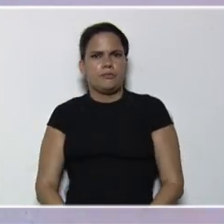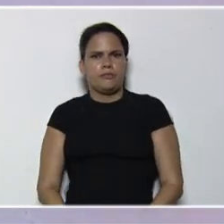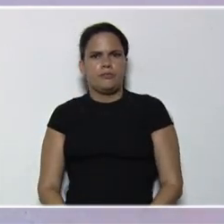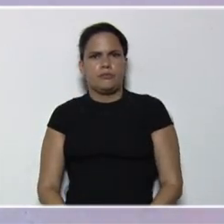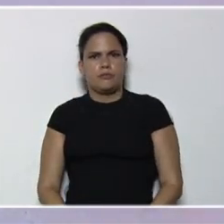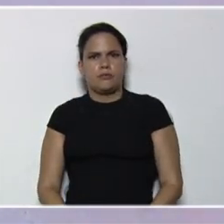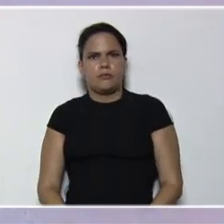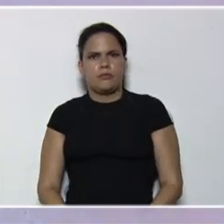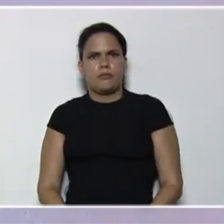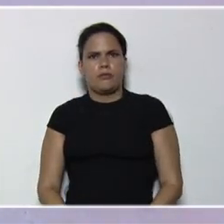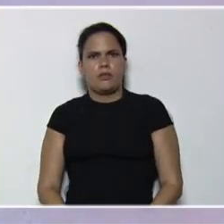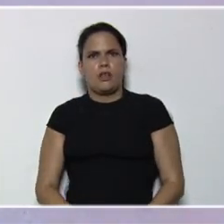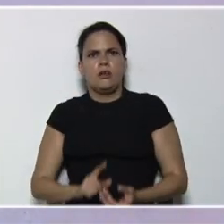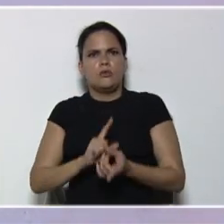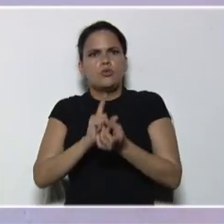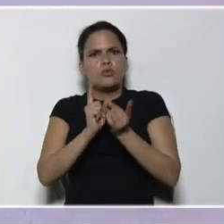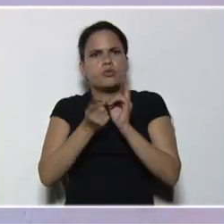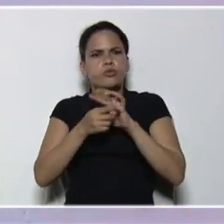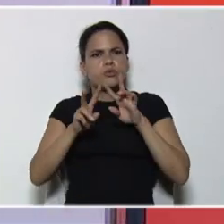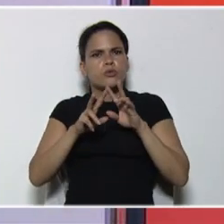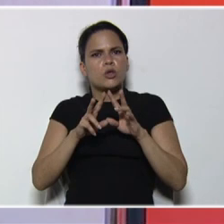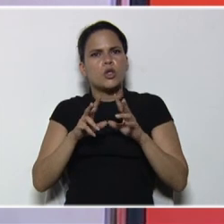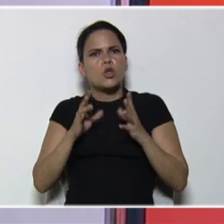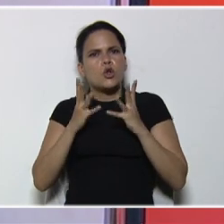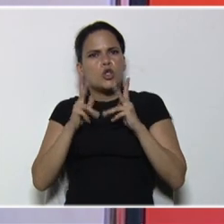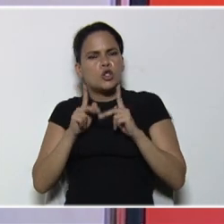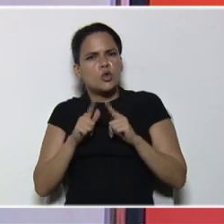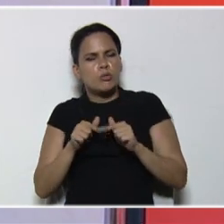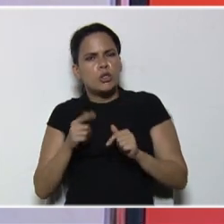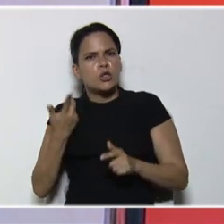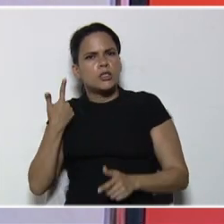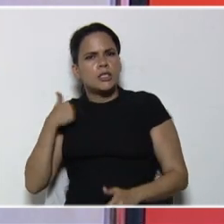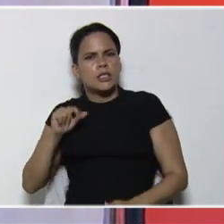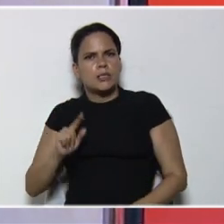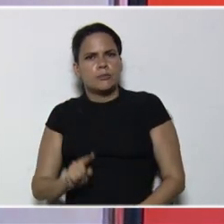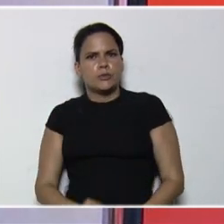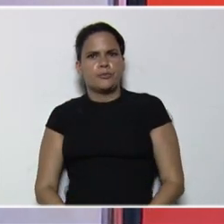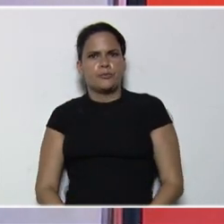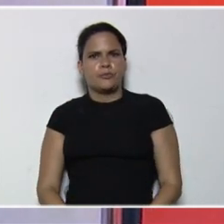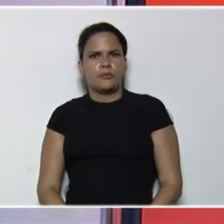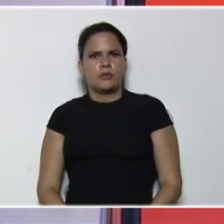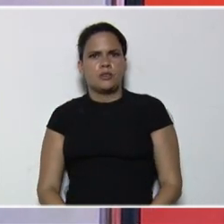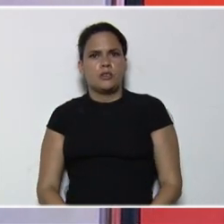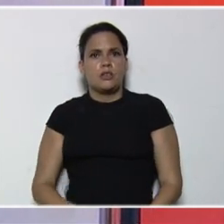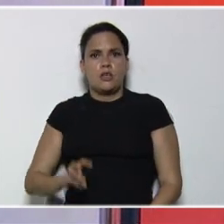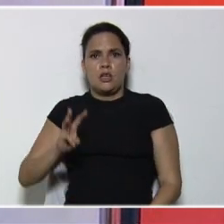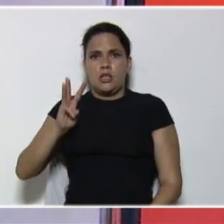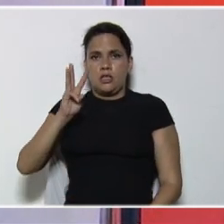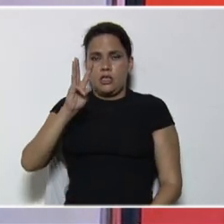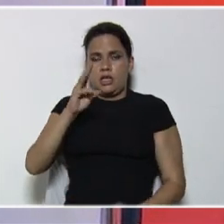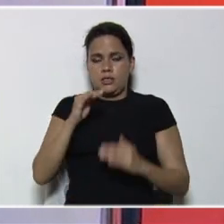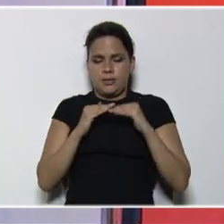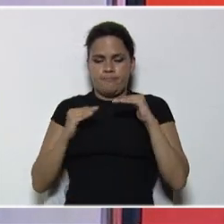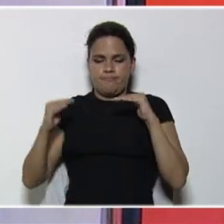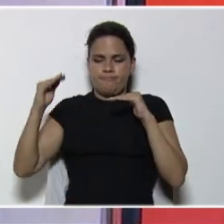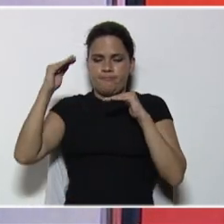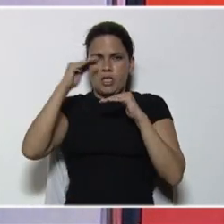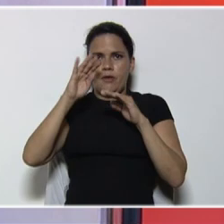Sustituyendo, valores, en la ecuación, tendríamos, 3, a la 4,